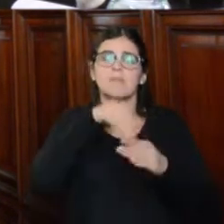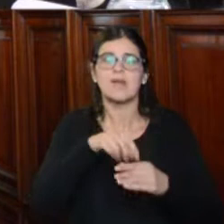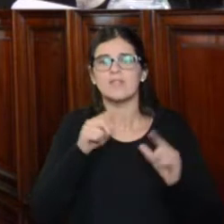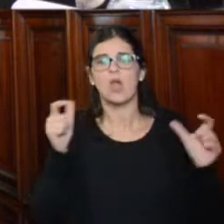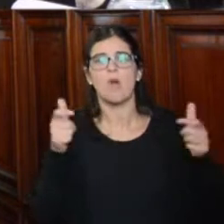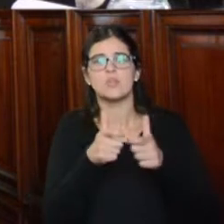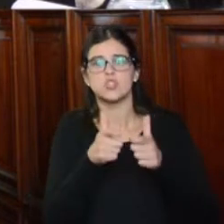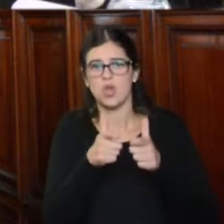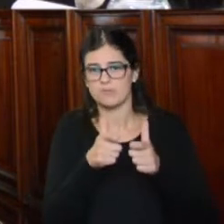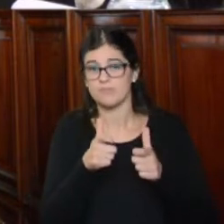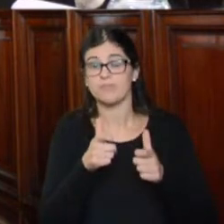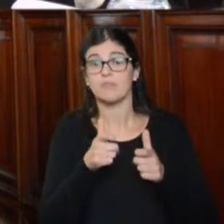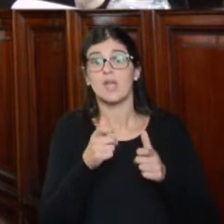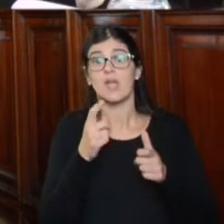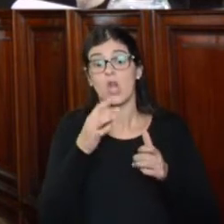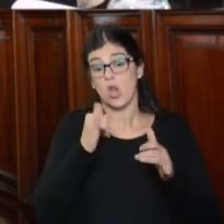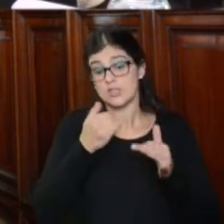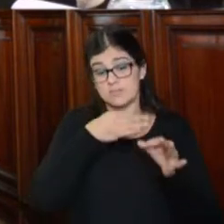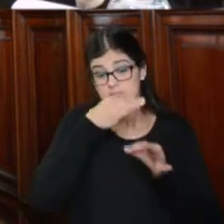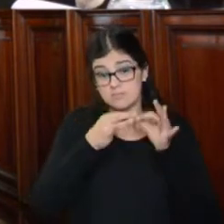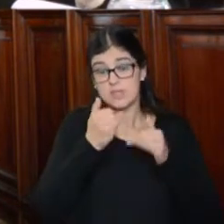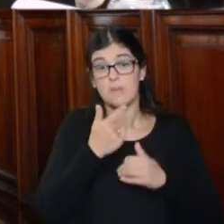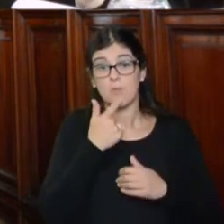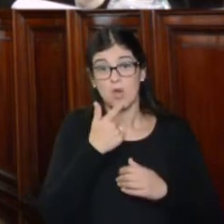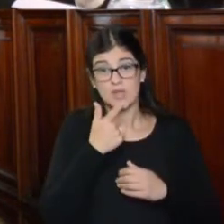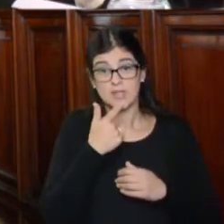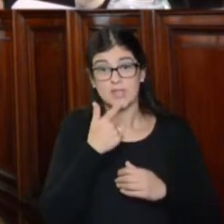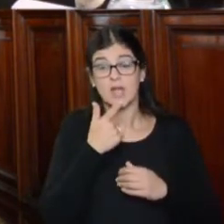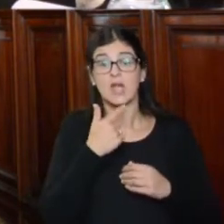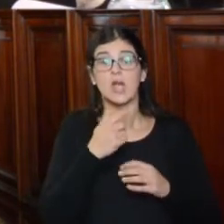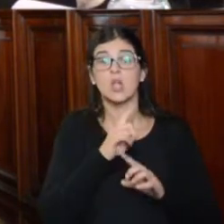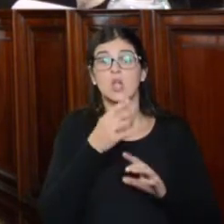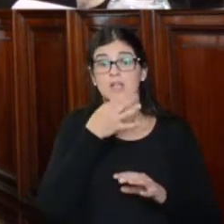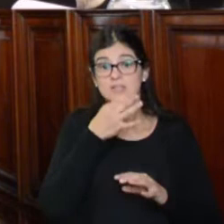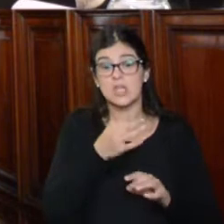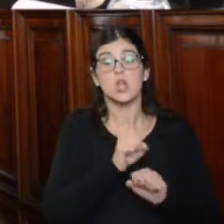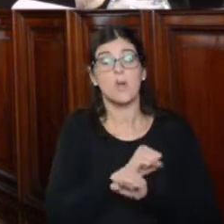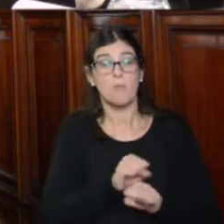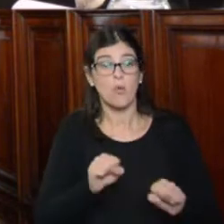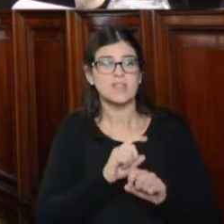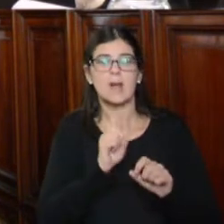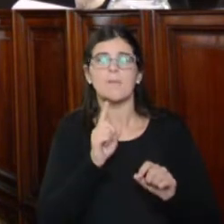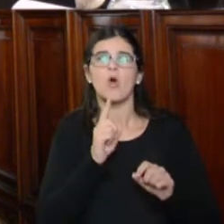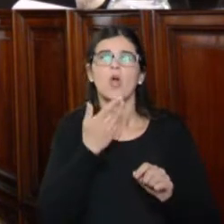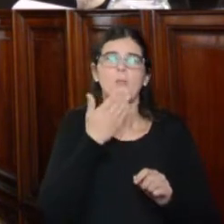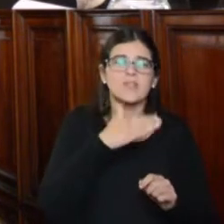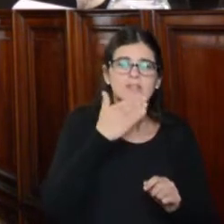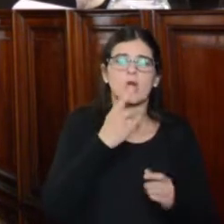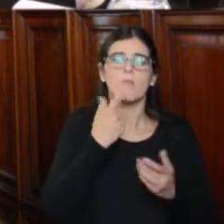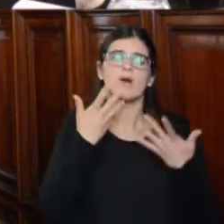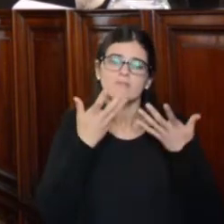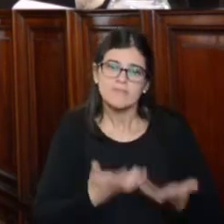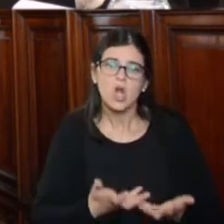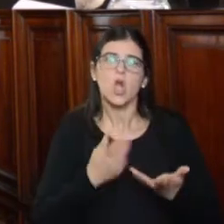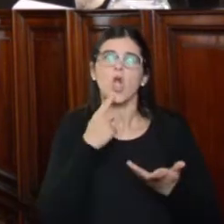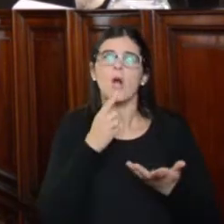comisión. Las expresiones políticas vertidas no implican ni pueden ser interpretadas como un intento